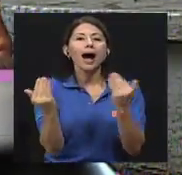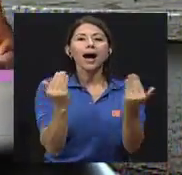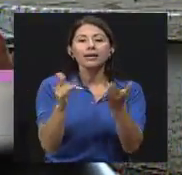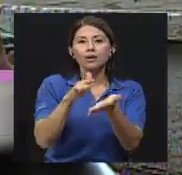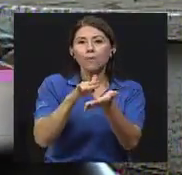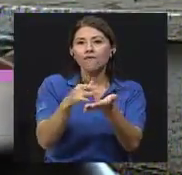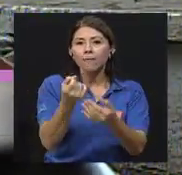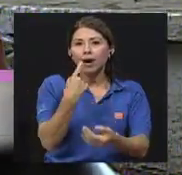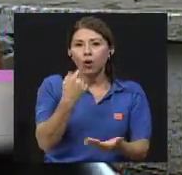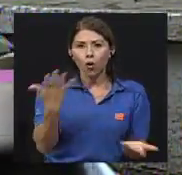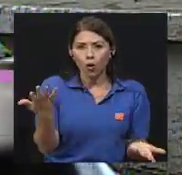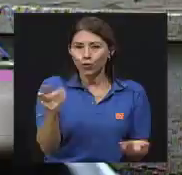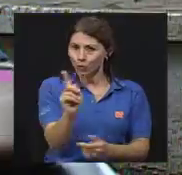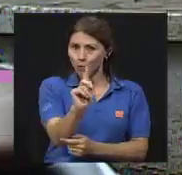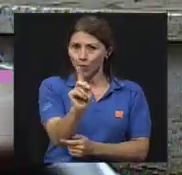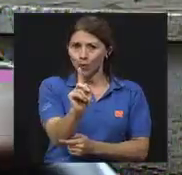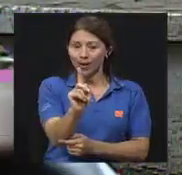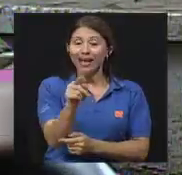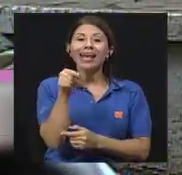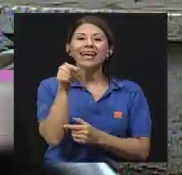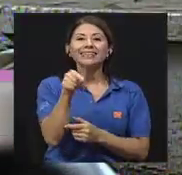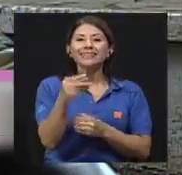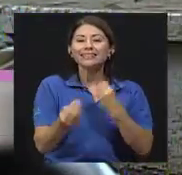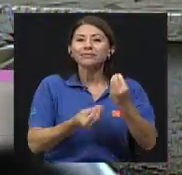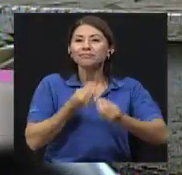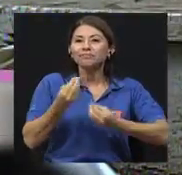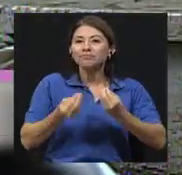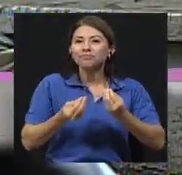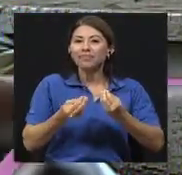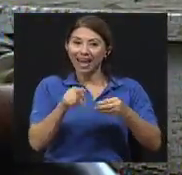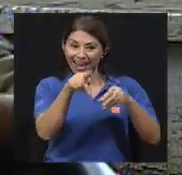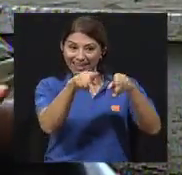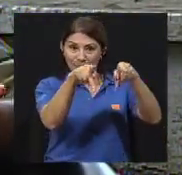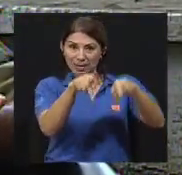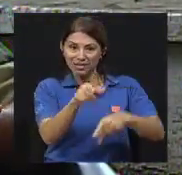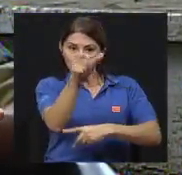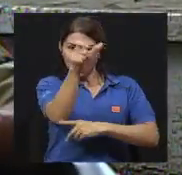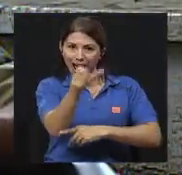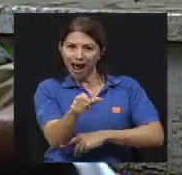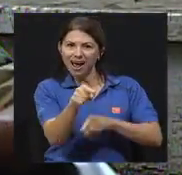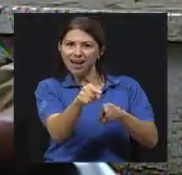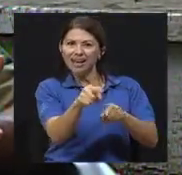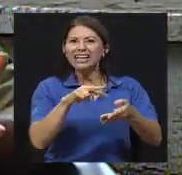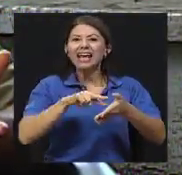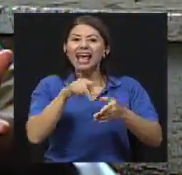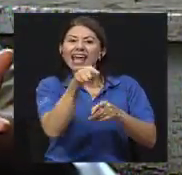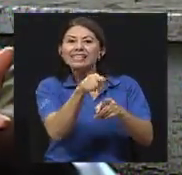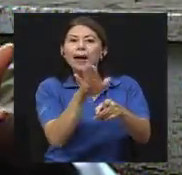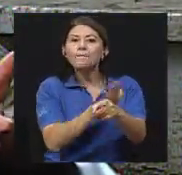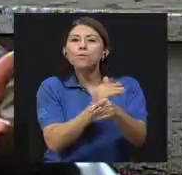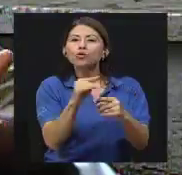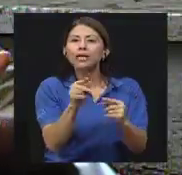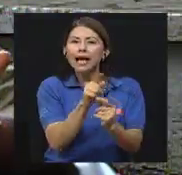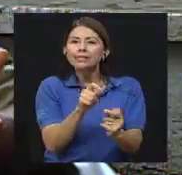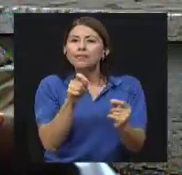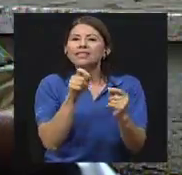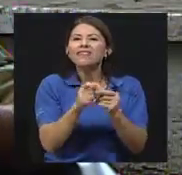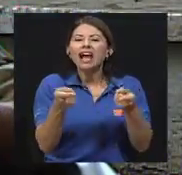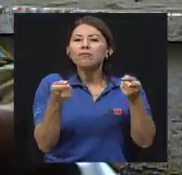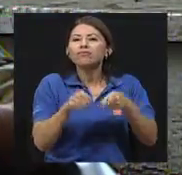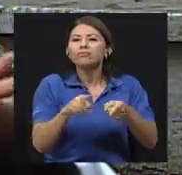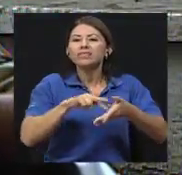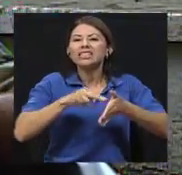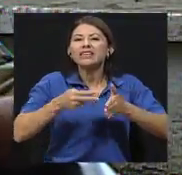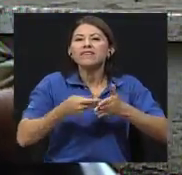fármaco, ¿verdad? O como... Sino que es lo que para esa persona significa esa música particular.